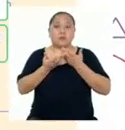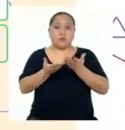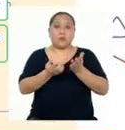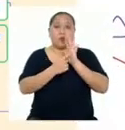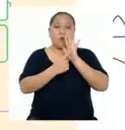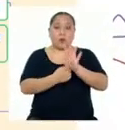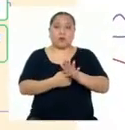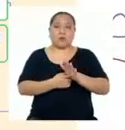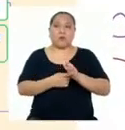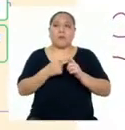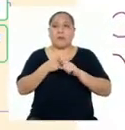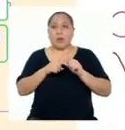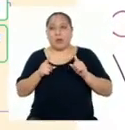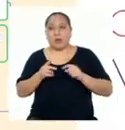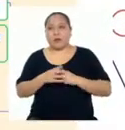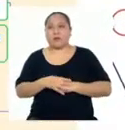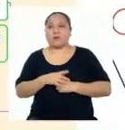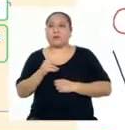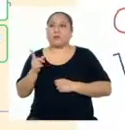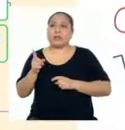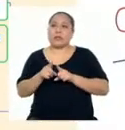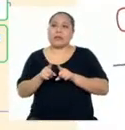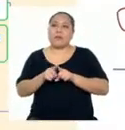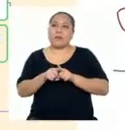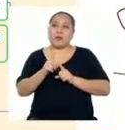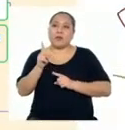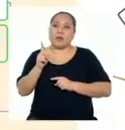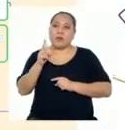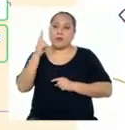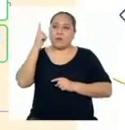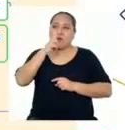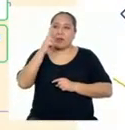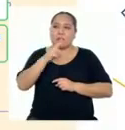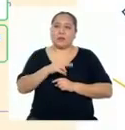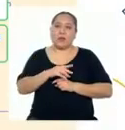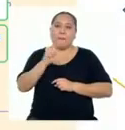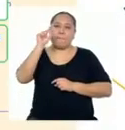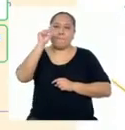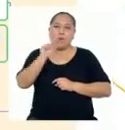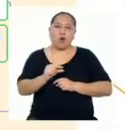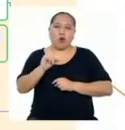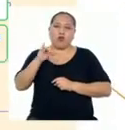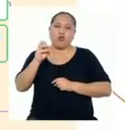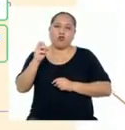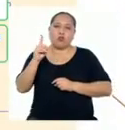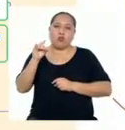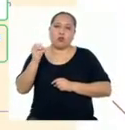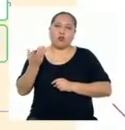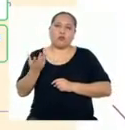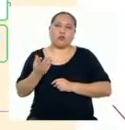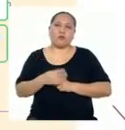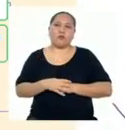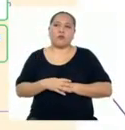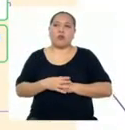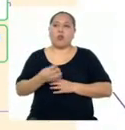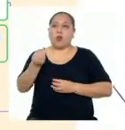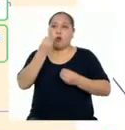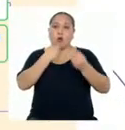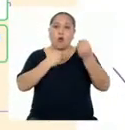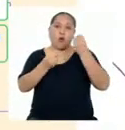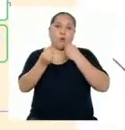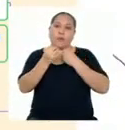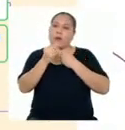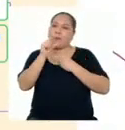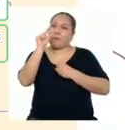cual. Por otro lado, también en el gráfico verás que la deficiencia de yodo ocurre cuando hay una ingesta